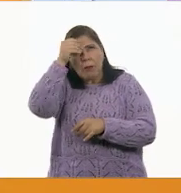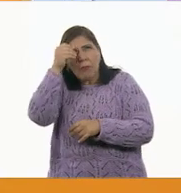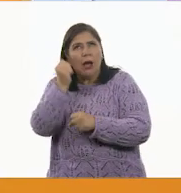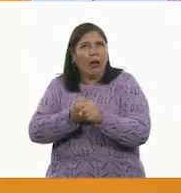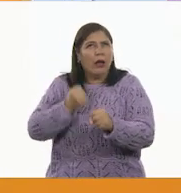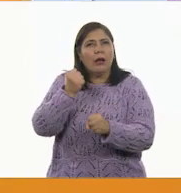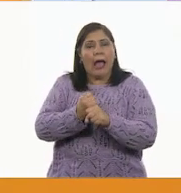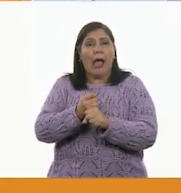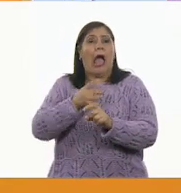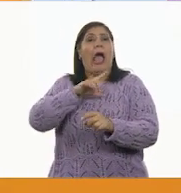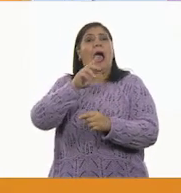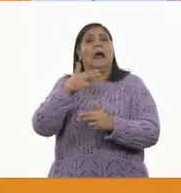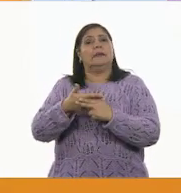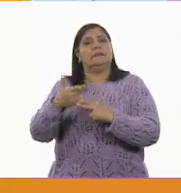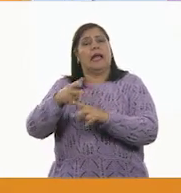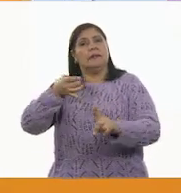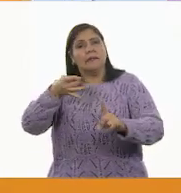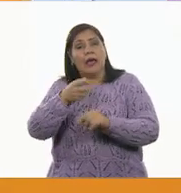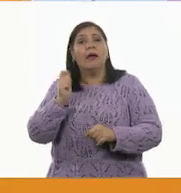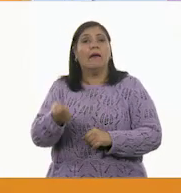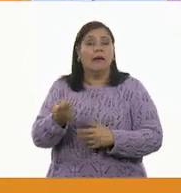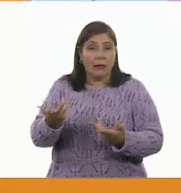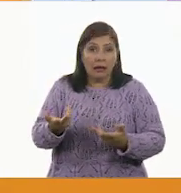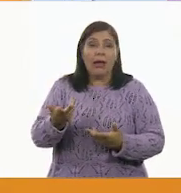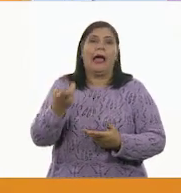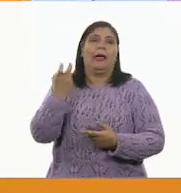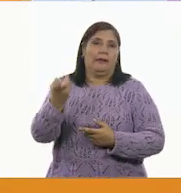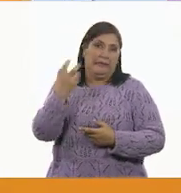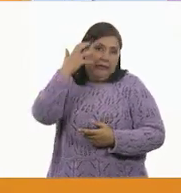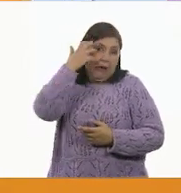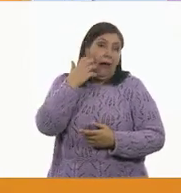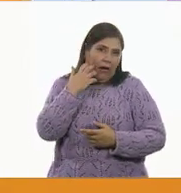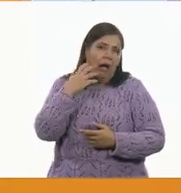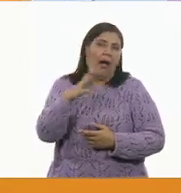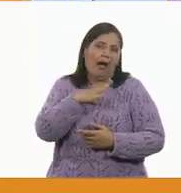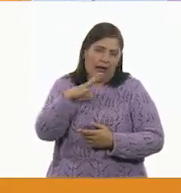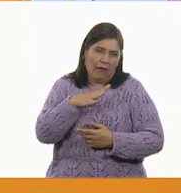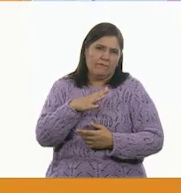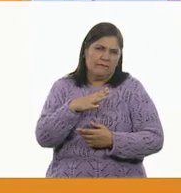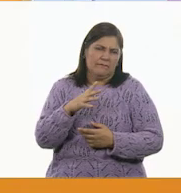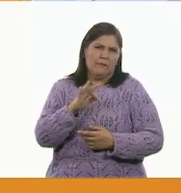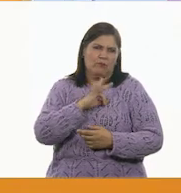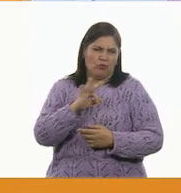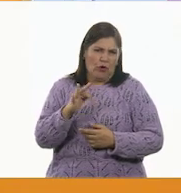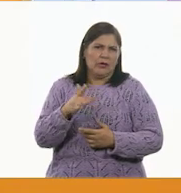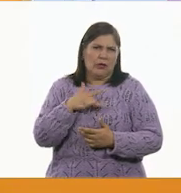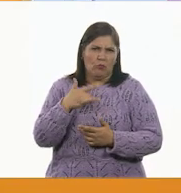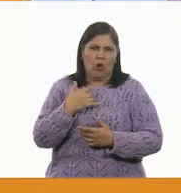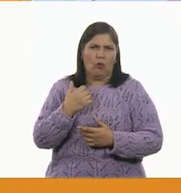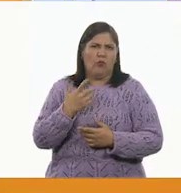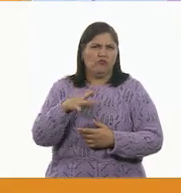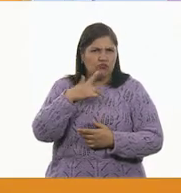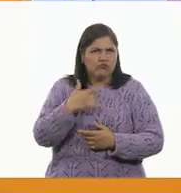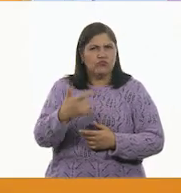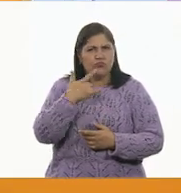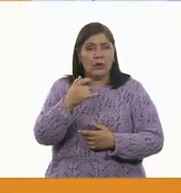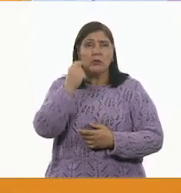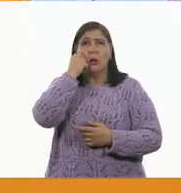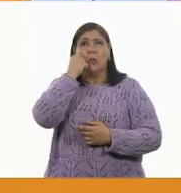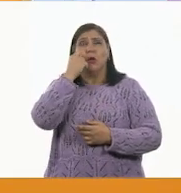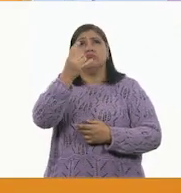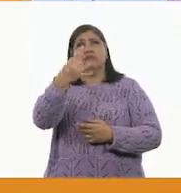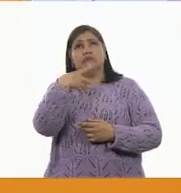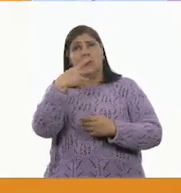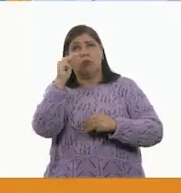en este caso el león tenía esa fortaleza y de todas maneras, a pesar de que la montaña fue vencido ese